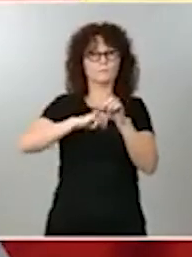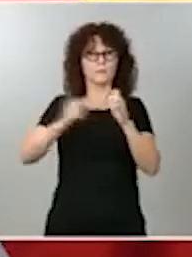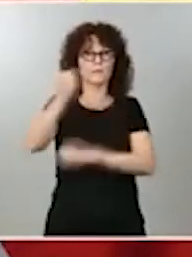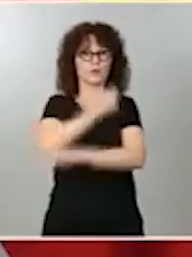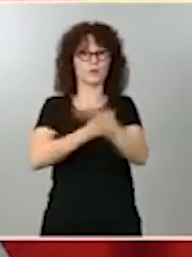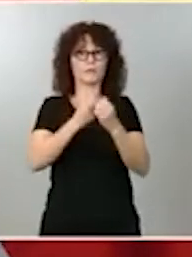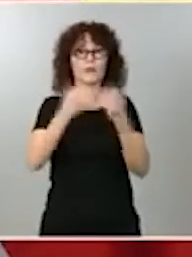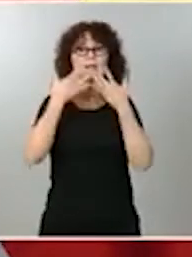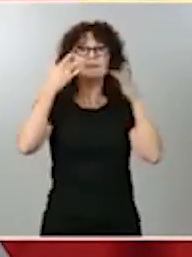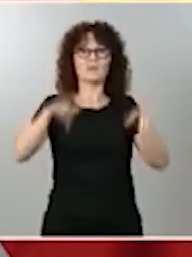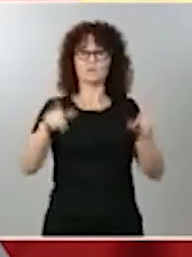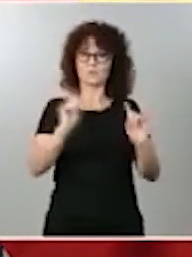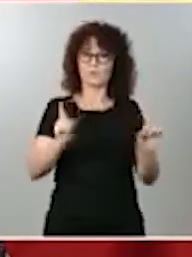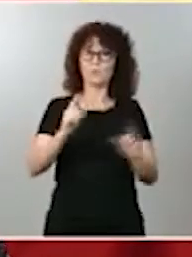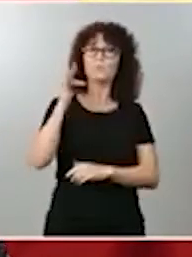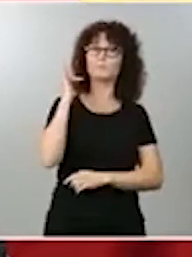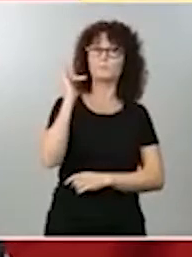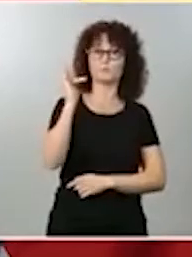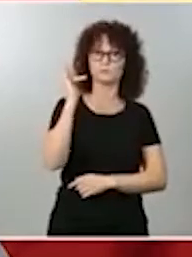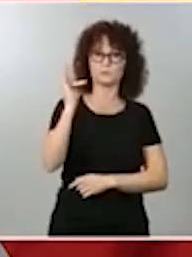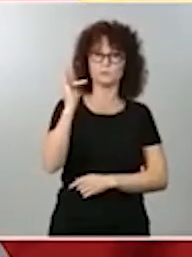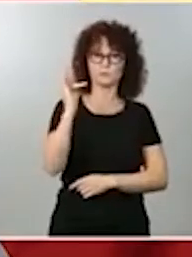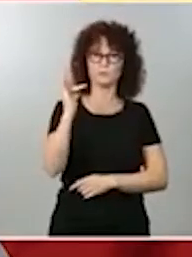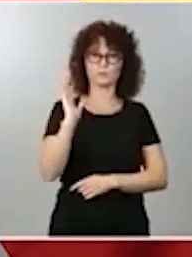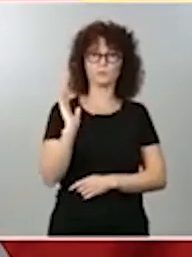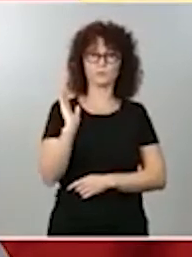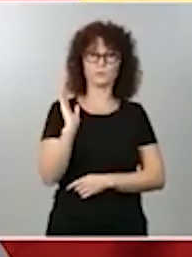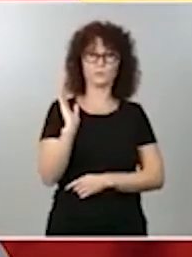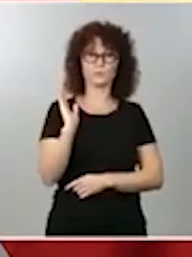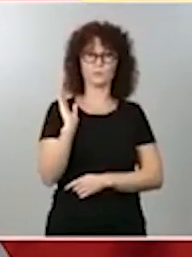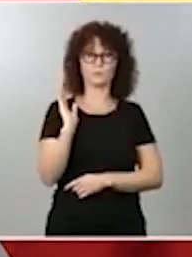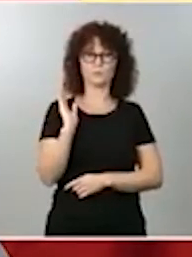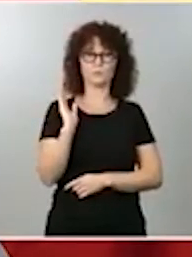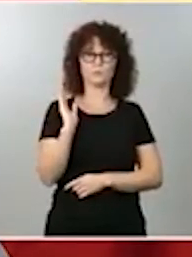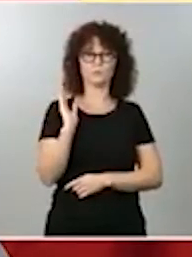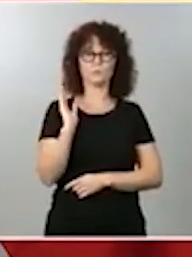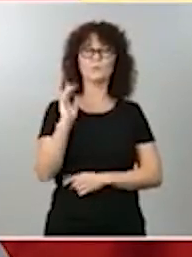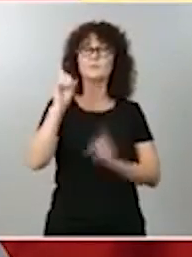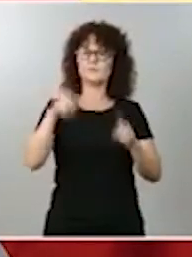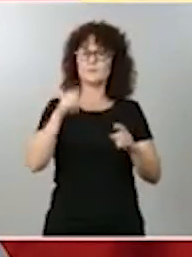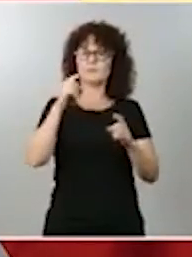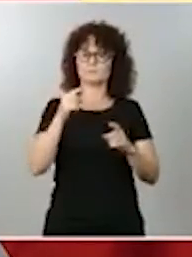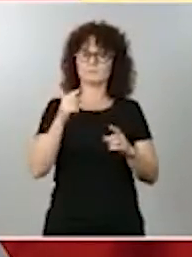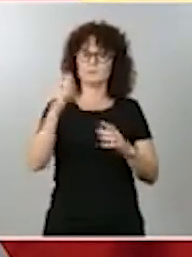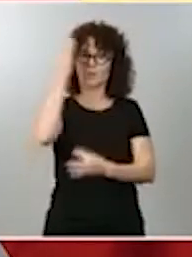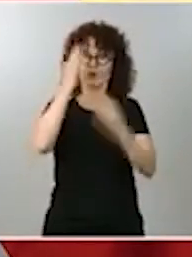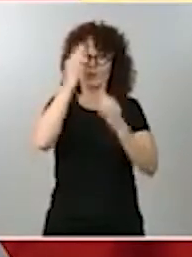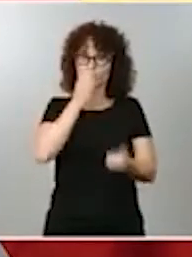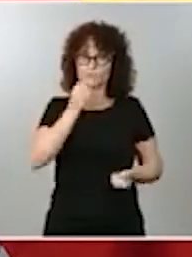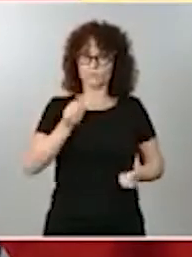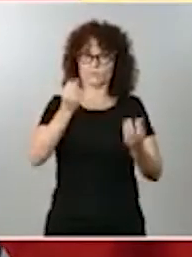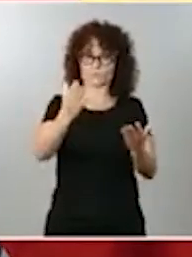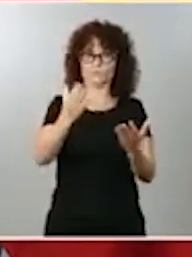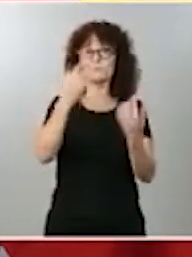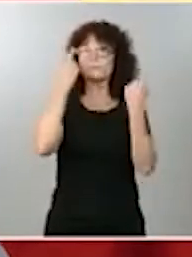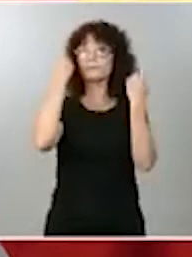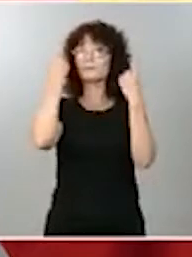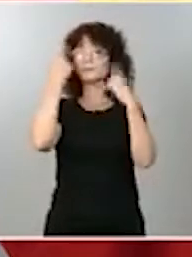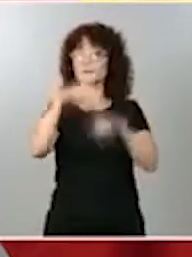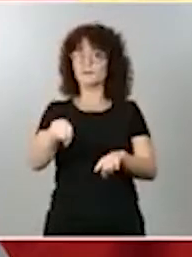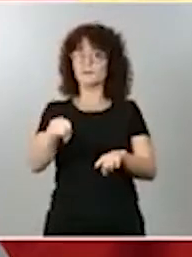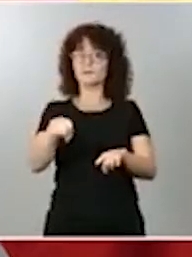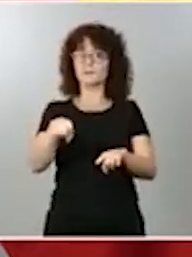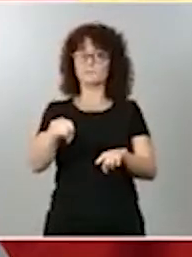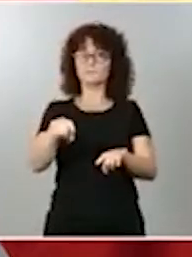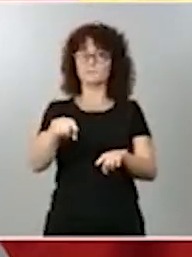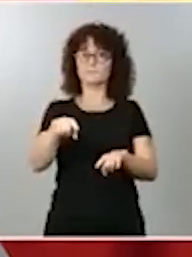positiva. Para, por dar también algún dato, como saben, perder el talento de la